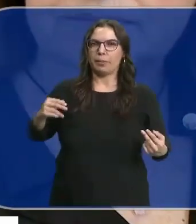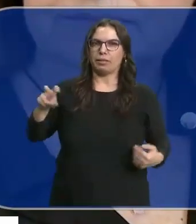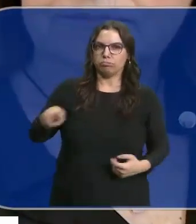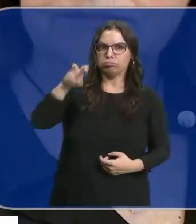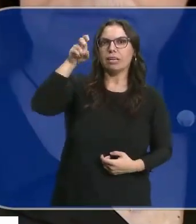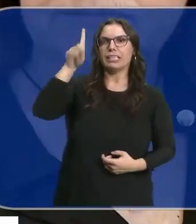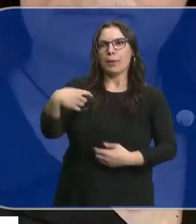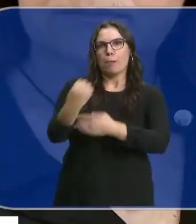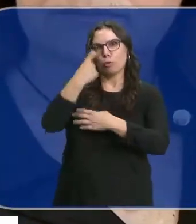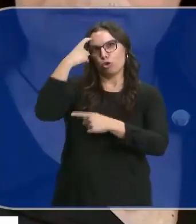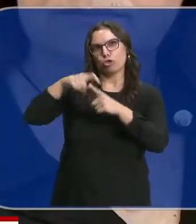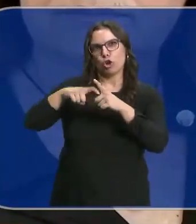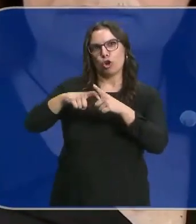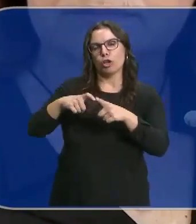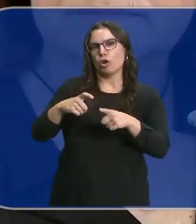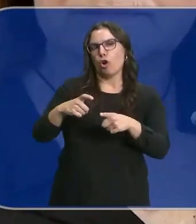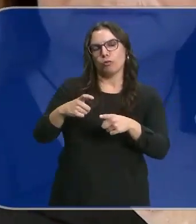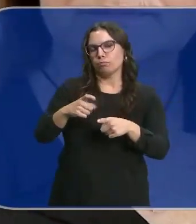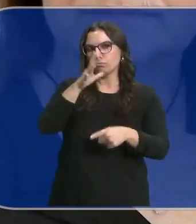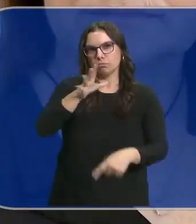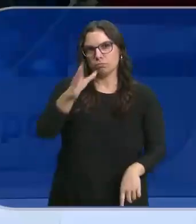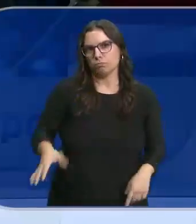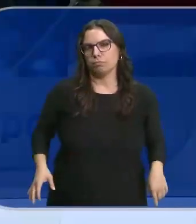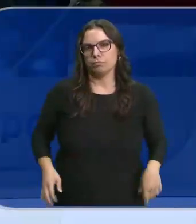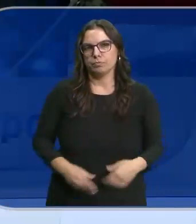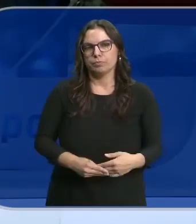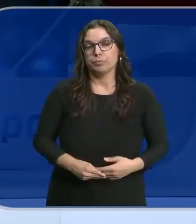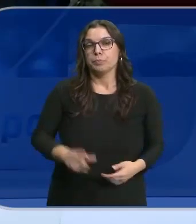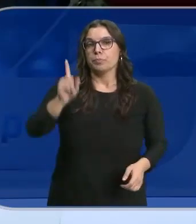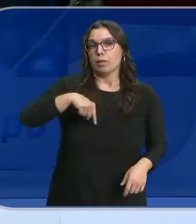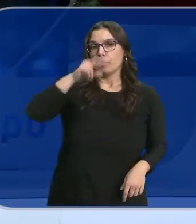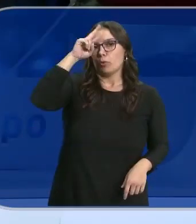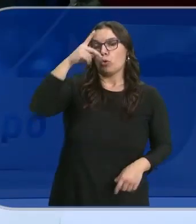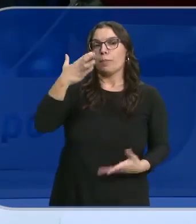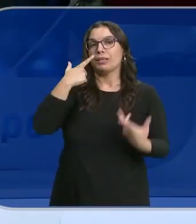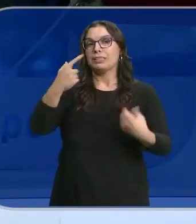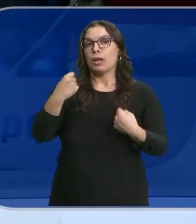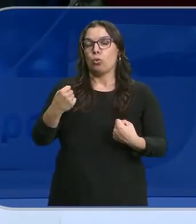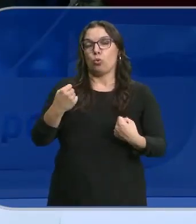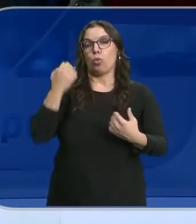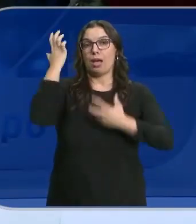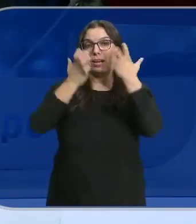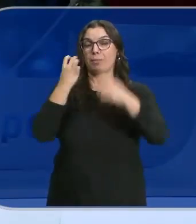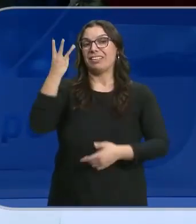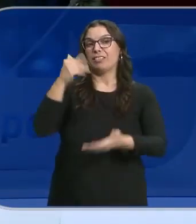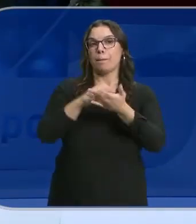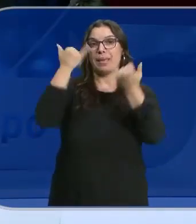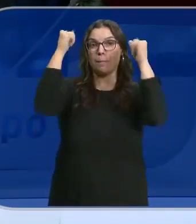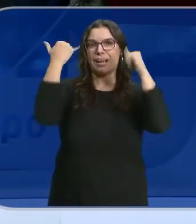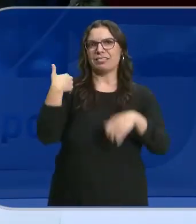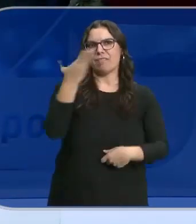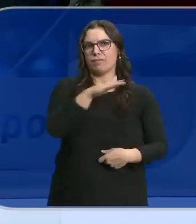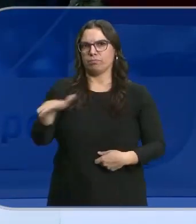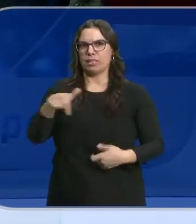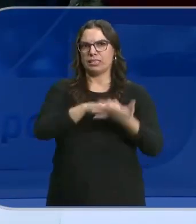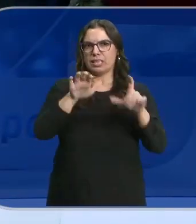pero también es un apoyo psicológico impagable. Preocupa también la sanidad veterinaria. Más de 3.000 vacas han muerto ya en Castilla y